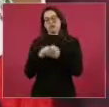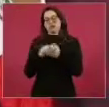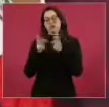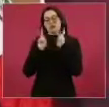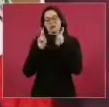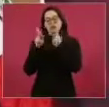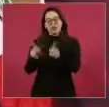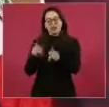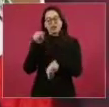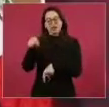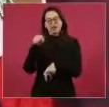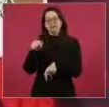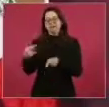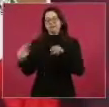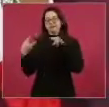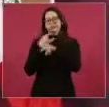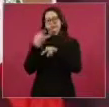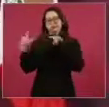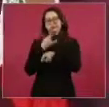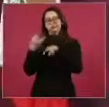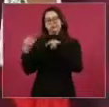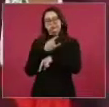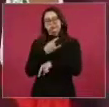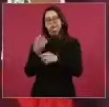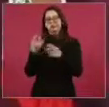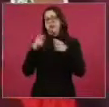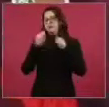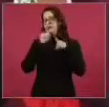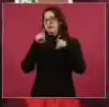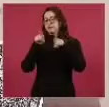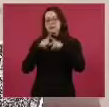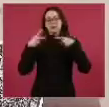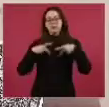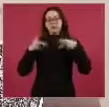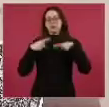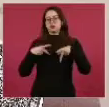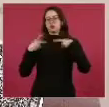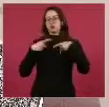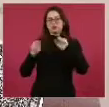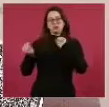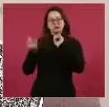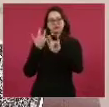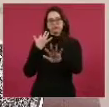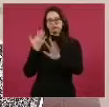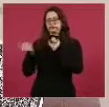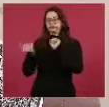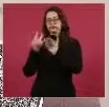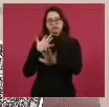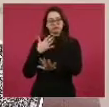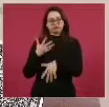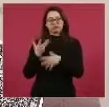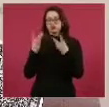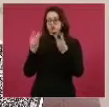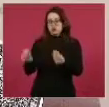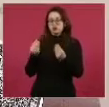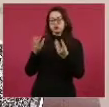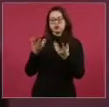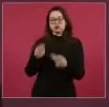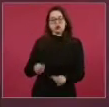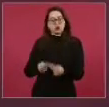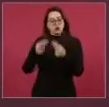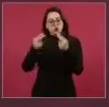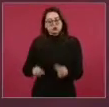pues es el que tiene más movimiento en toda la frontera,